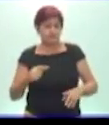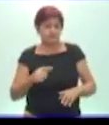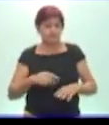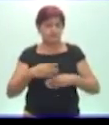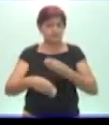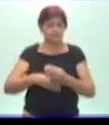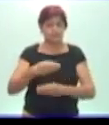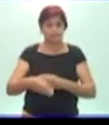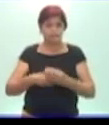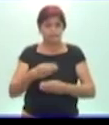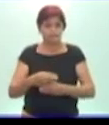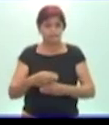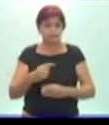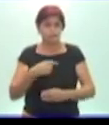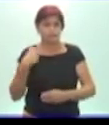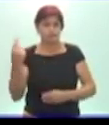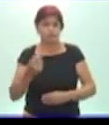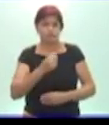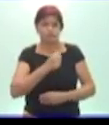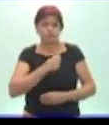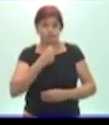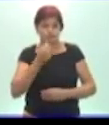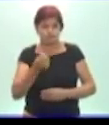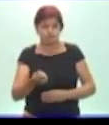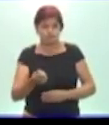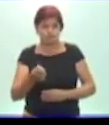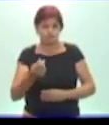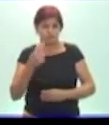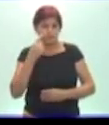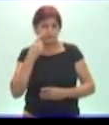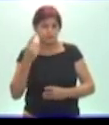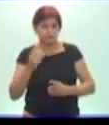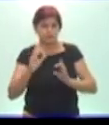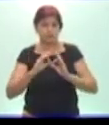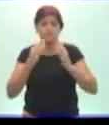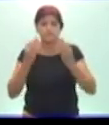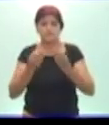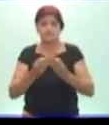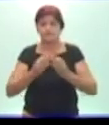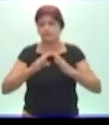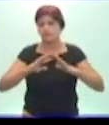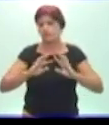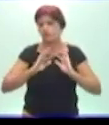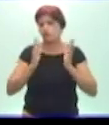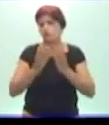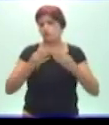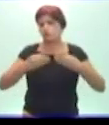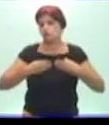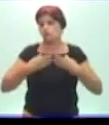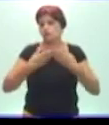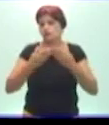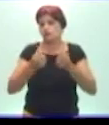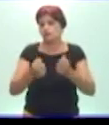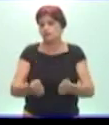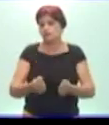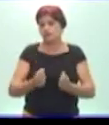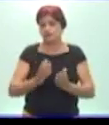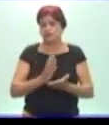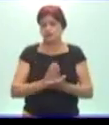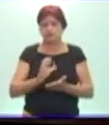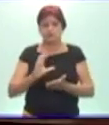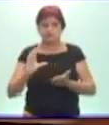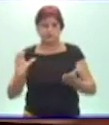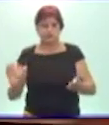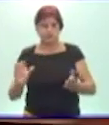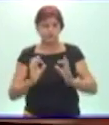queremos hacerle un reconocimiento a la familia por el esfuerzo y la dedicación que han tenido en el cuidado y la educación de